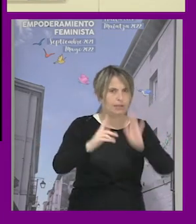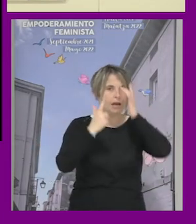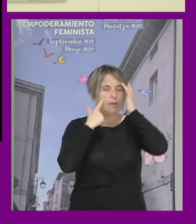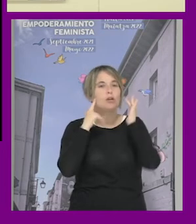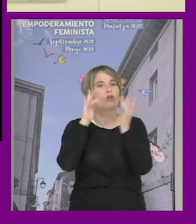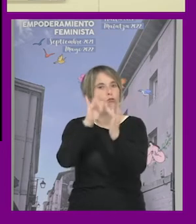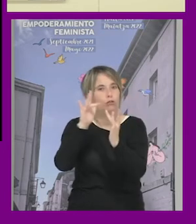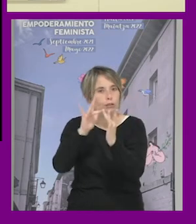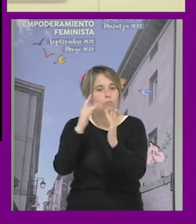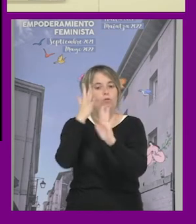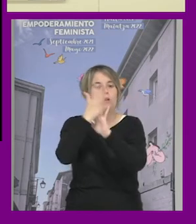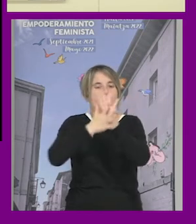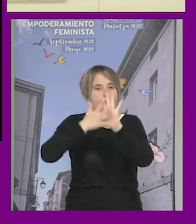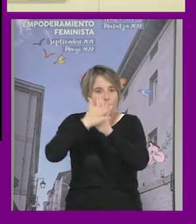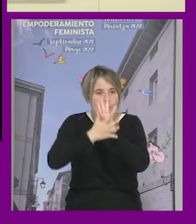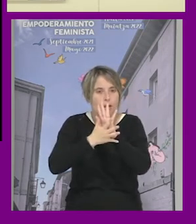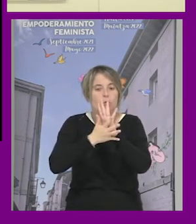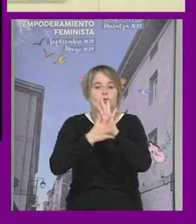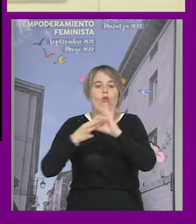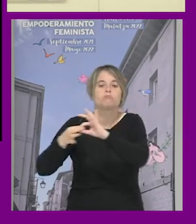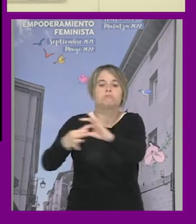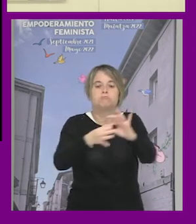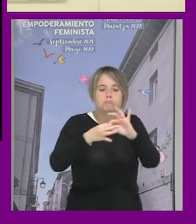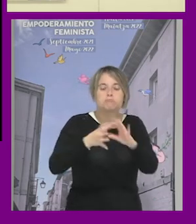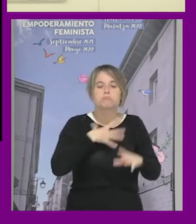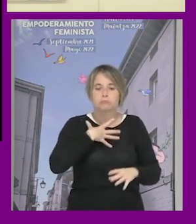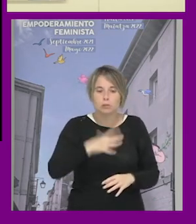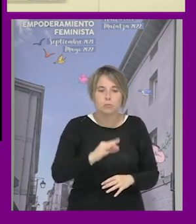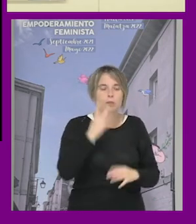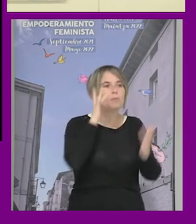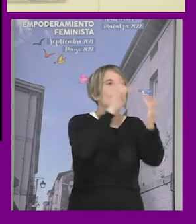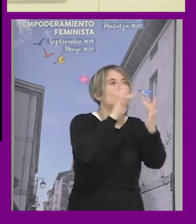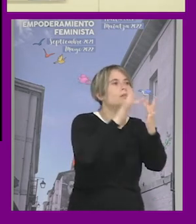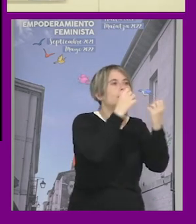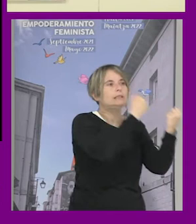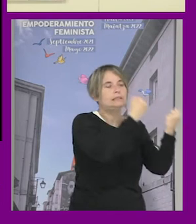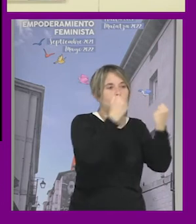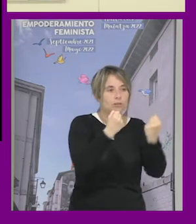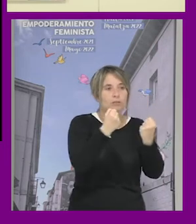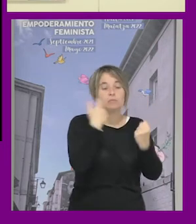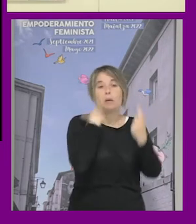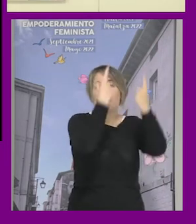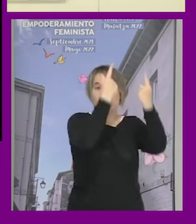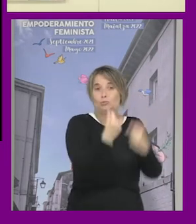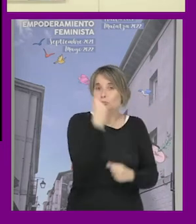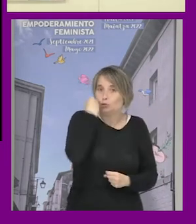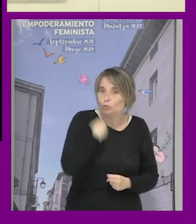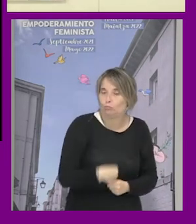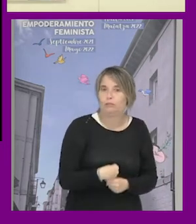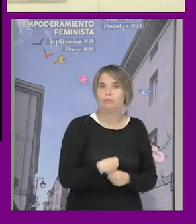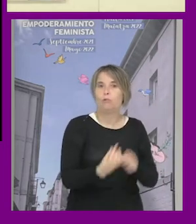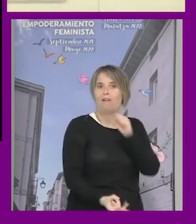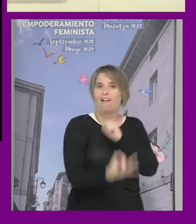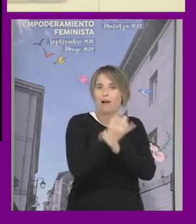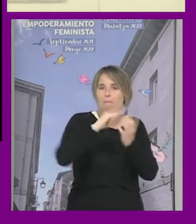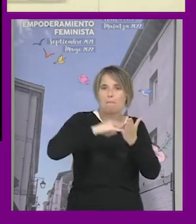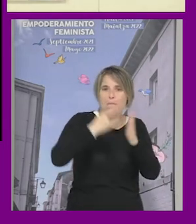hablamos vemos que hay sintonía vamos a hablar con instituciones y decirles que con el mismo presupuesto podemos hacer